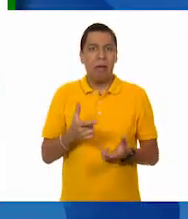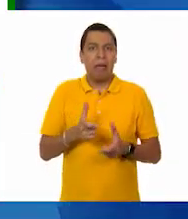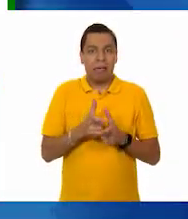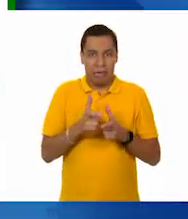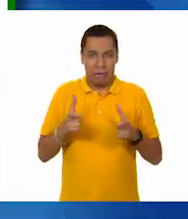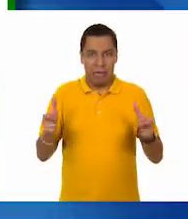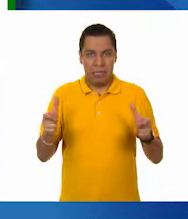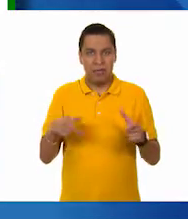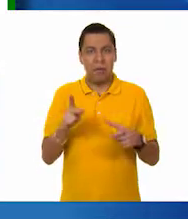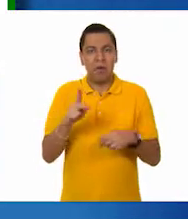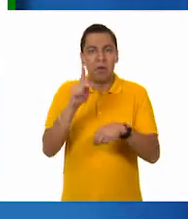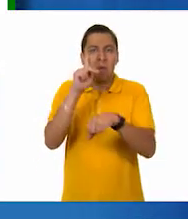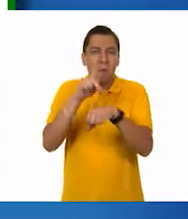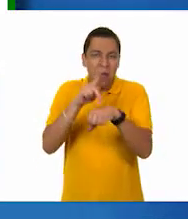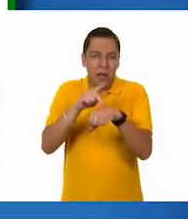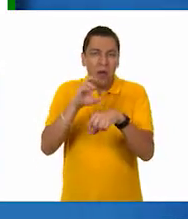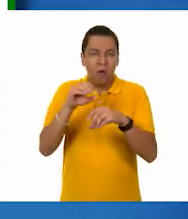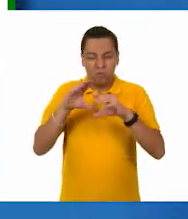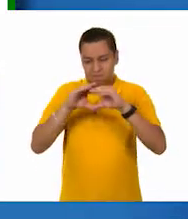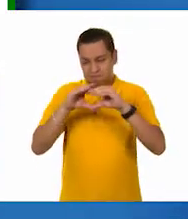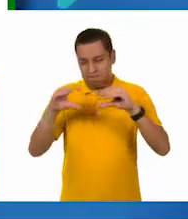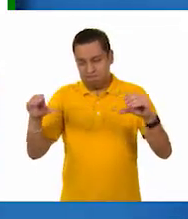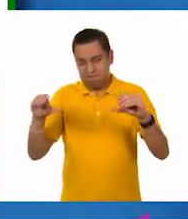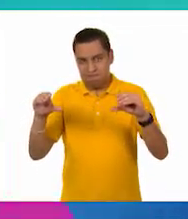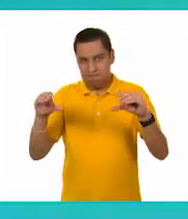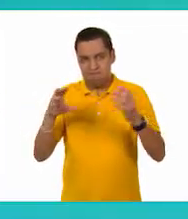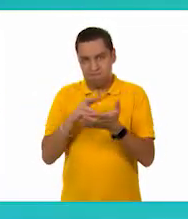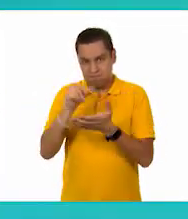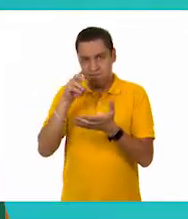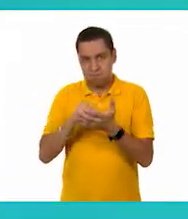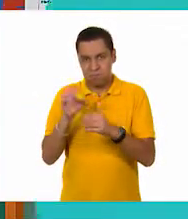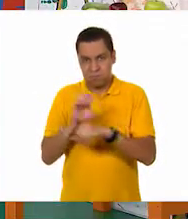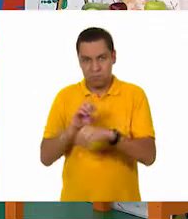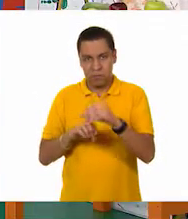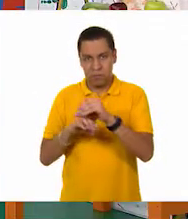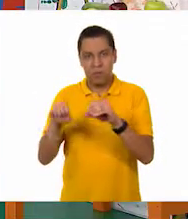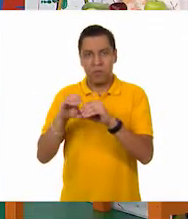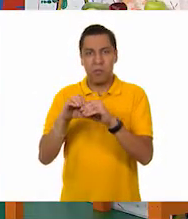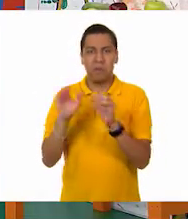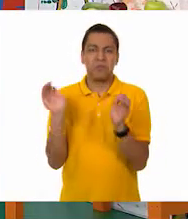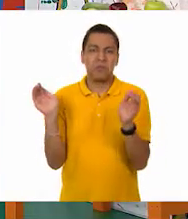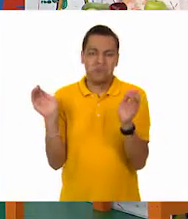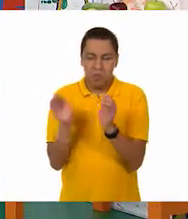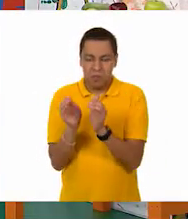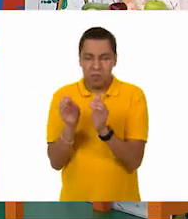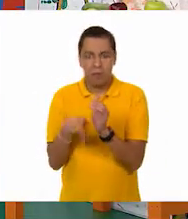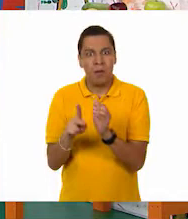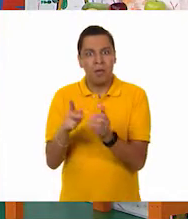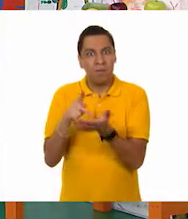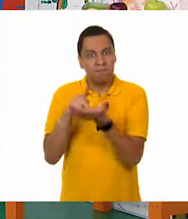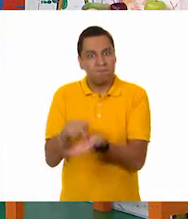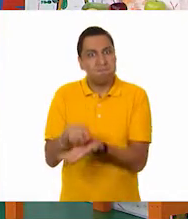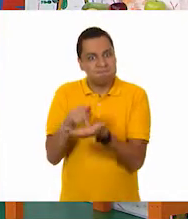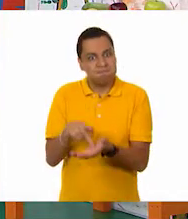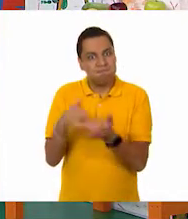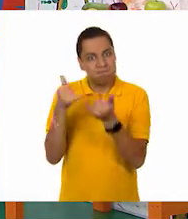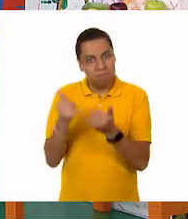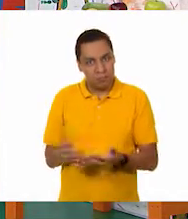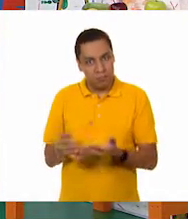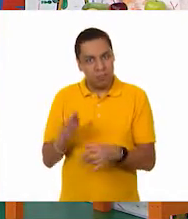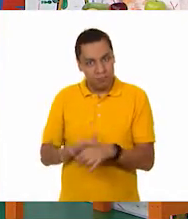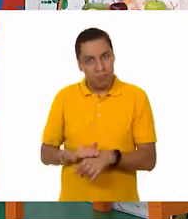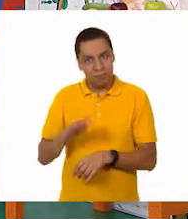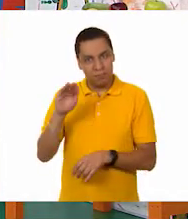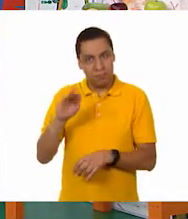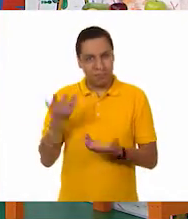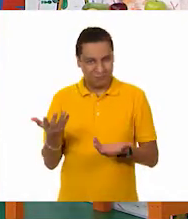el tabique o una piedra son pequeñas y pesan bastante. Entonces, la reflexión sería que no por ser de un tamaño mayor, su peso